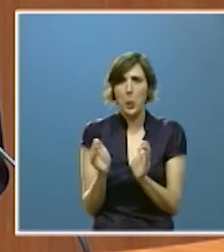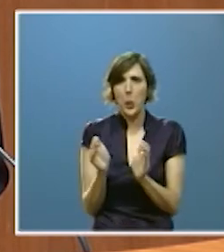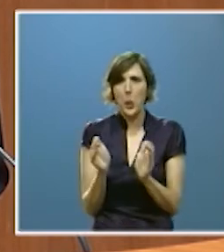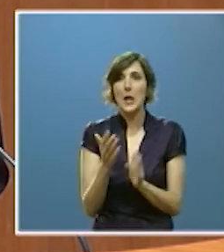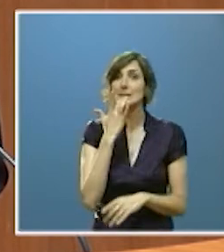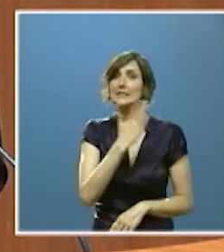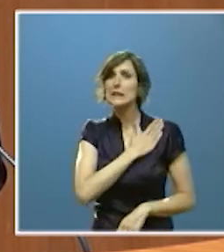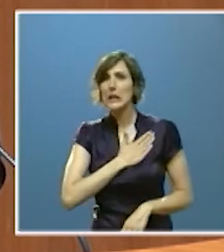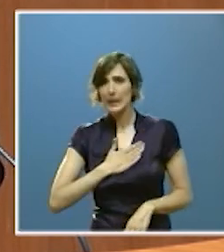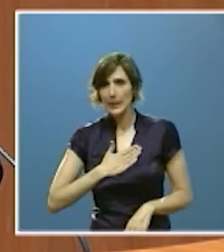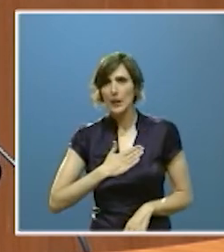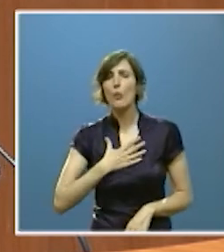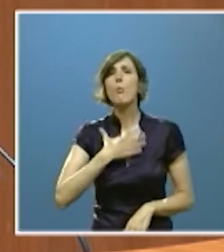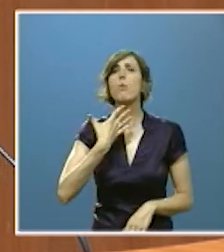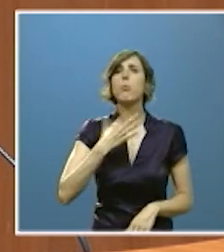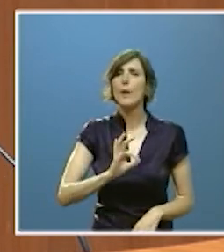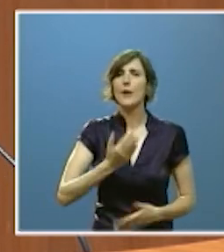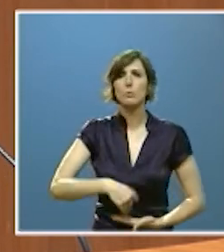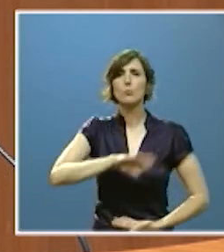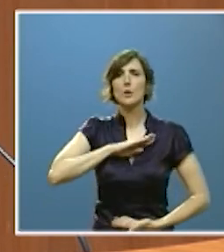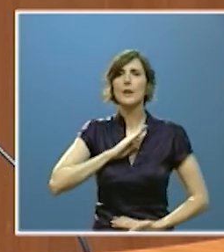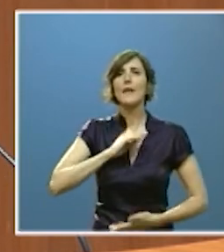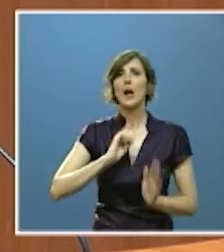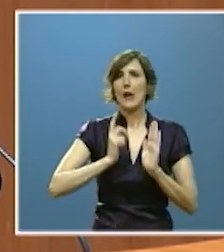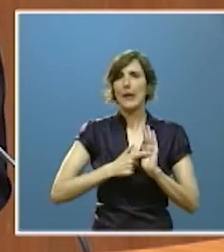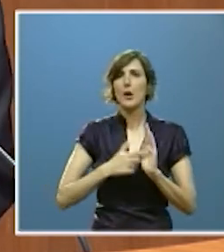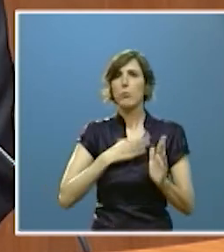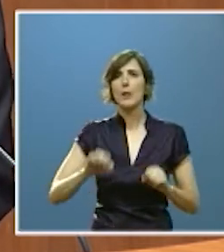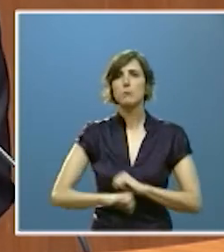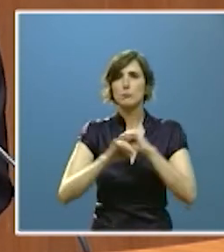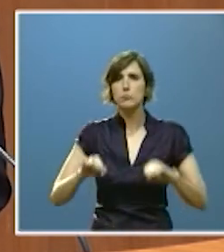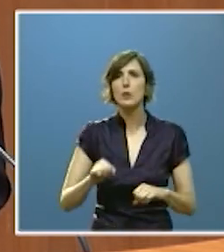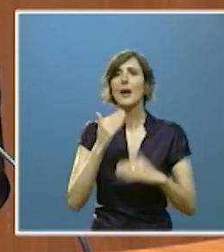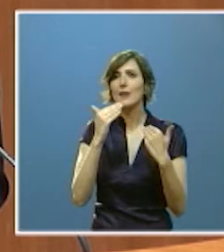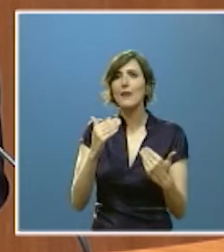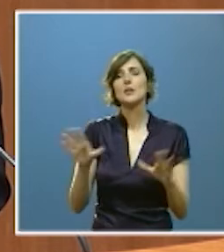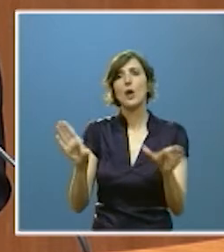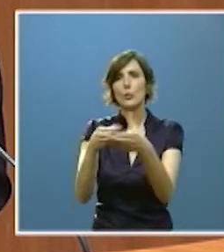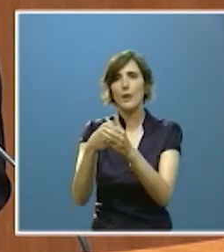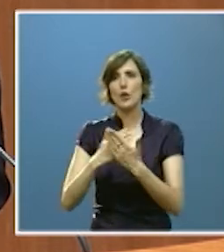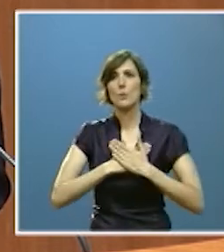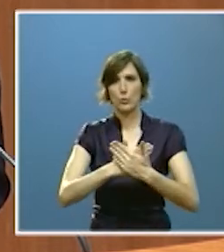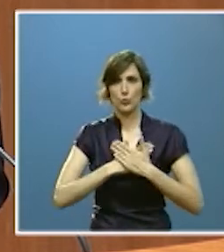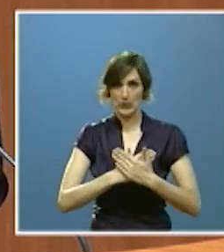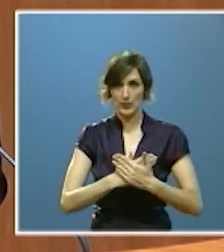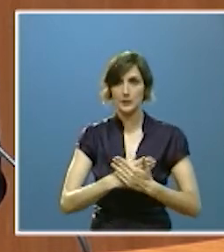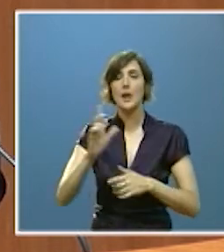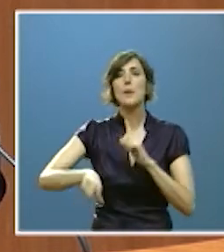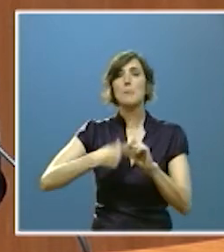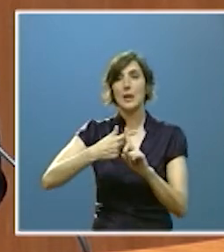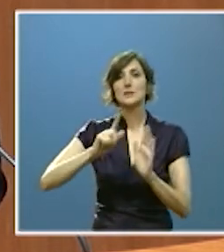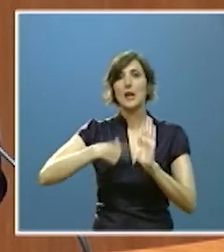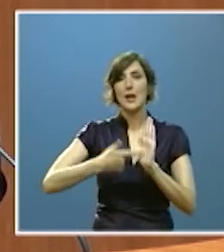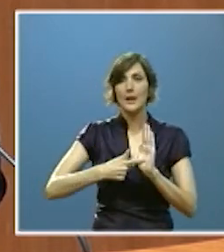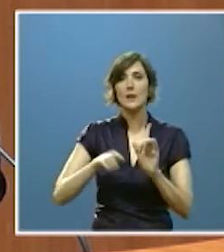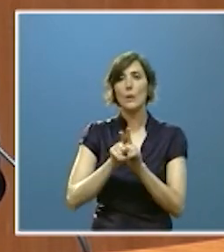puedan desarrollar sus competencias legales de manera más eficiente a través de agrupaciones voluntarias y finalmente es una ley que desbloqueará